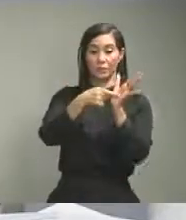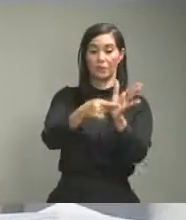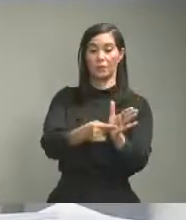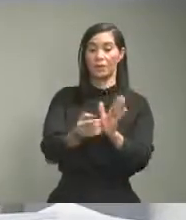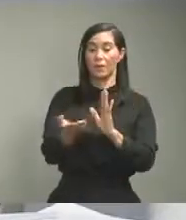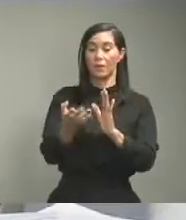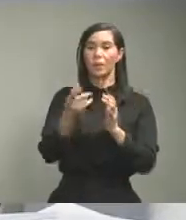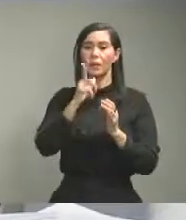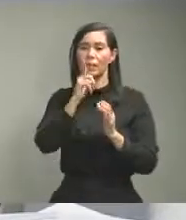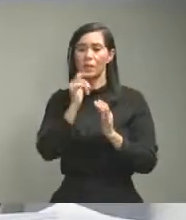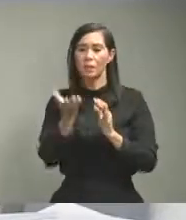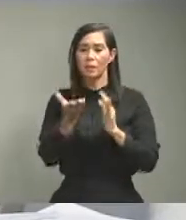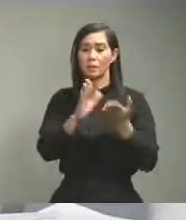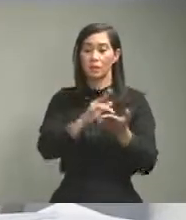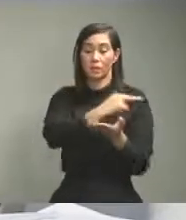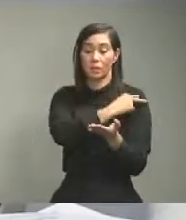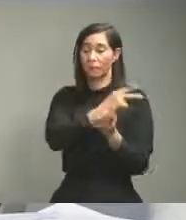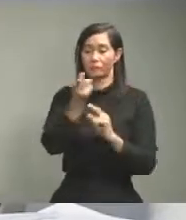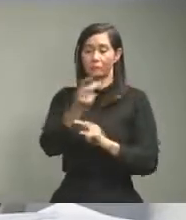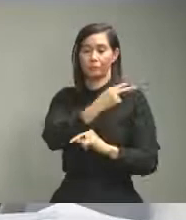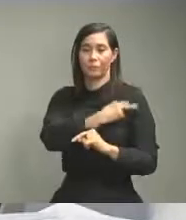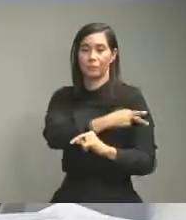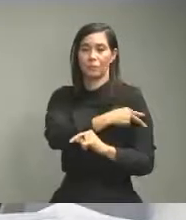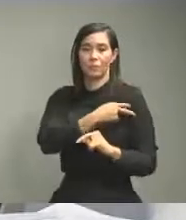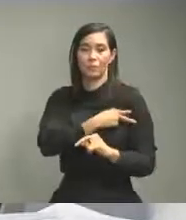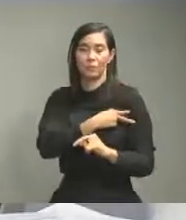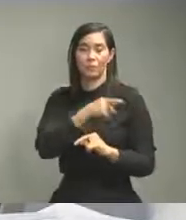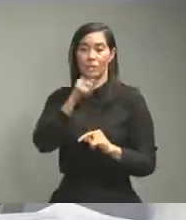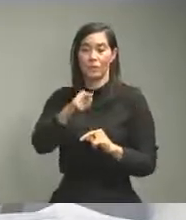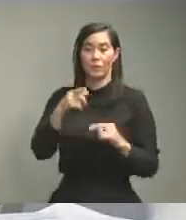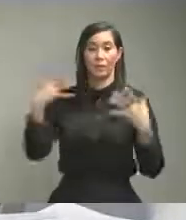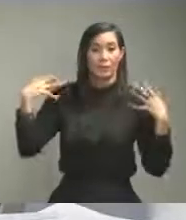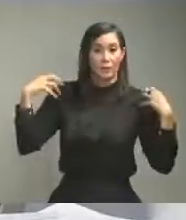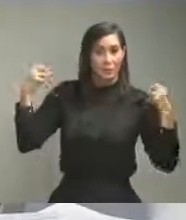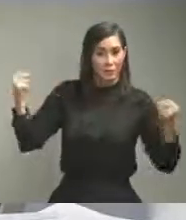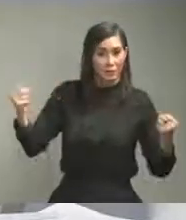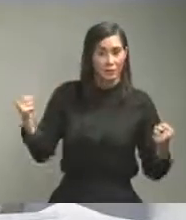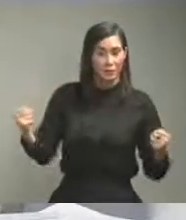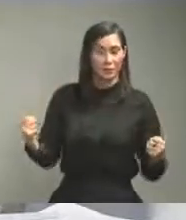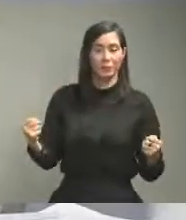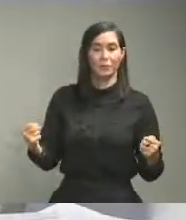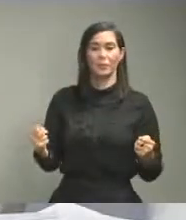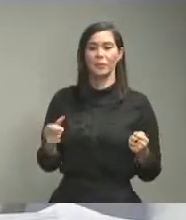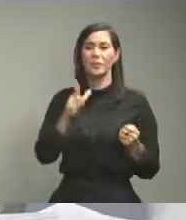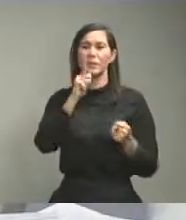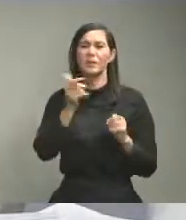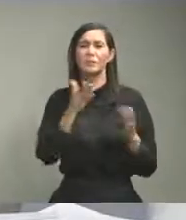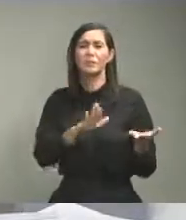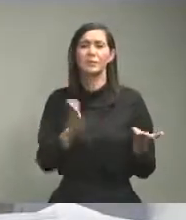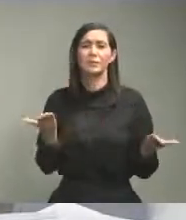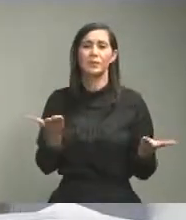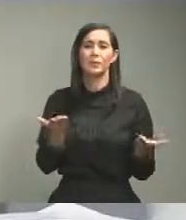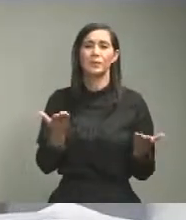hospitalización las UCI el de alta y los fallecidos